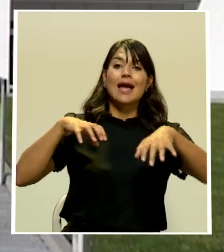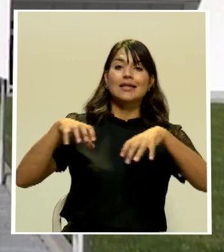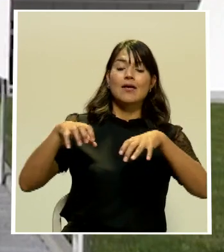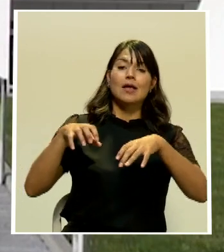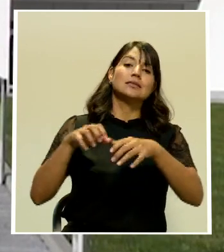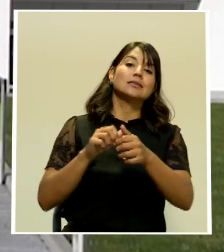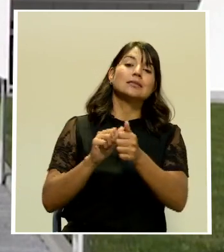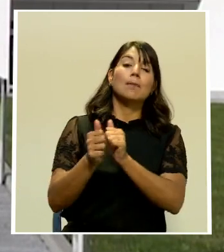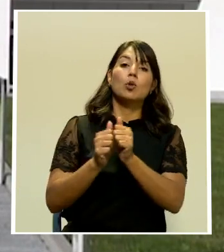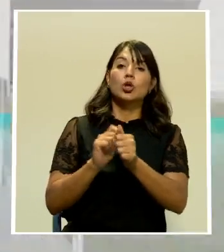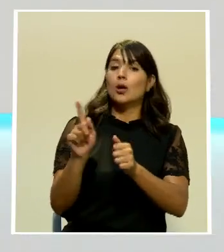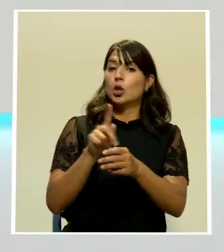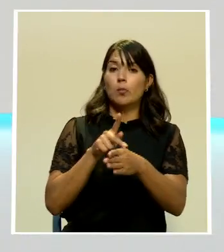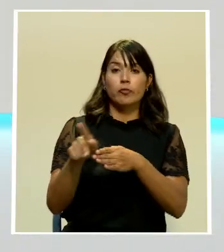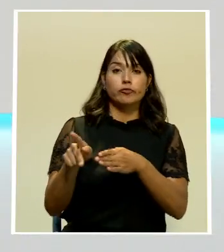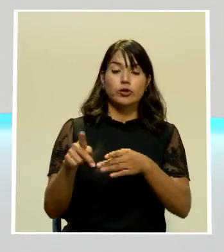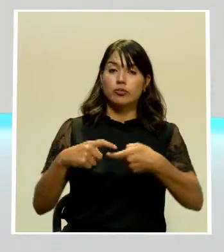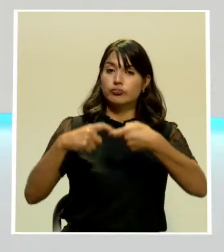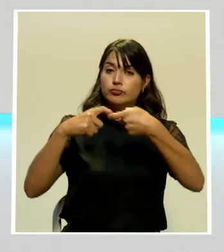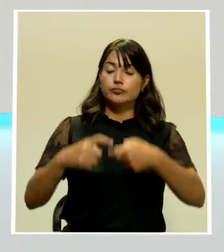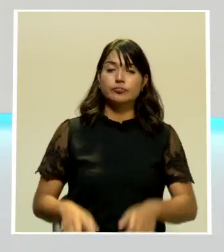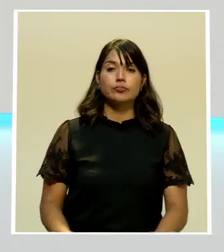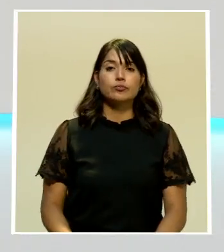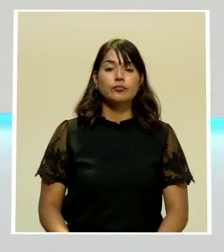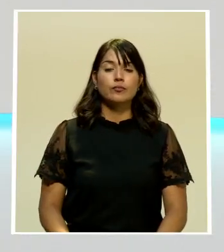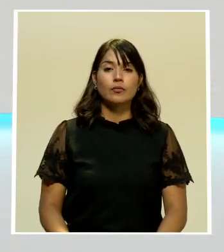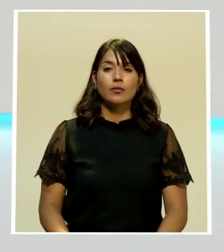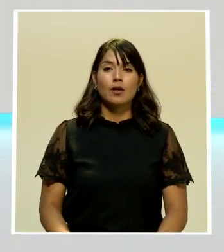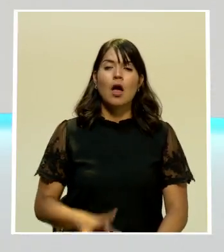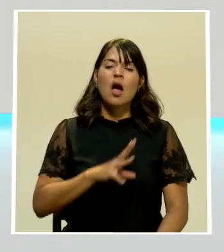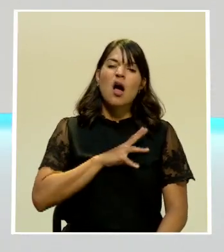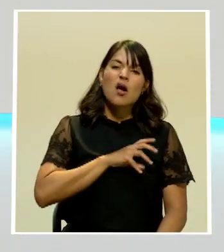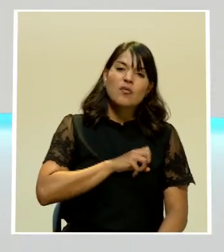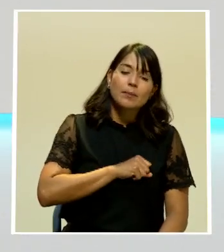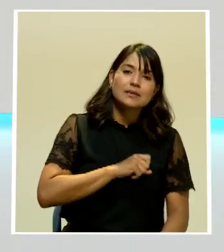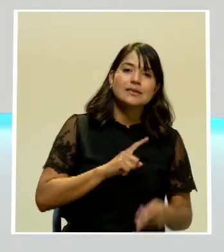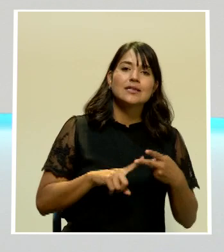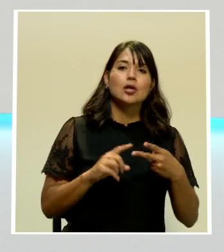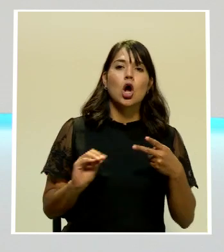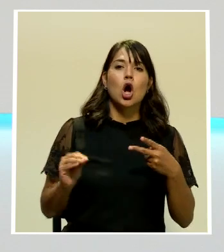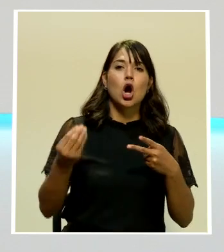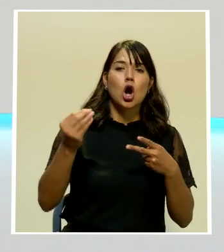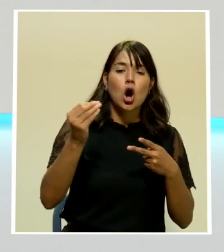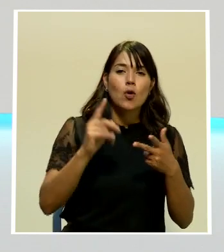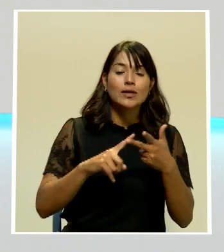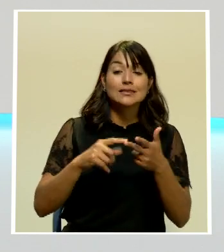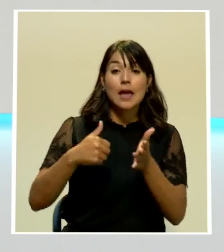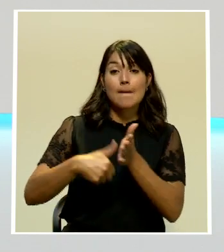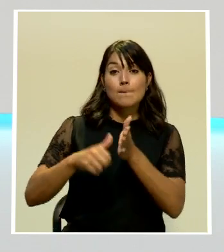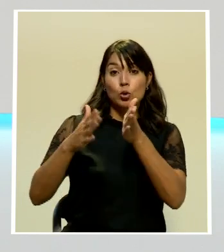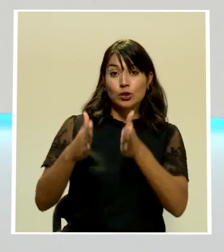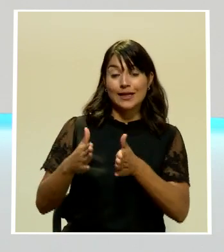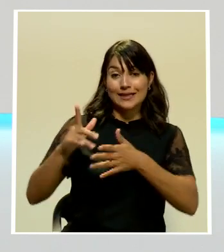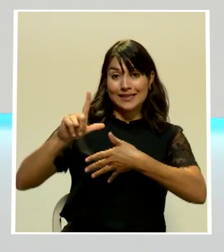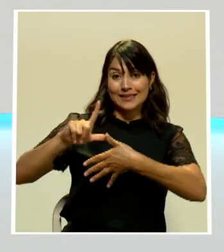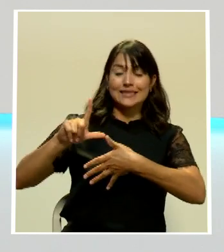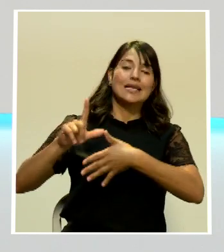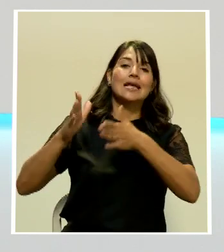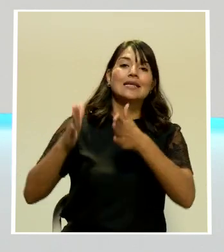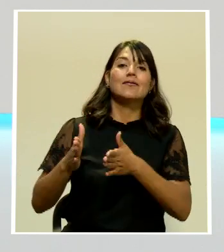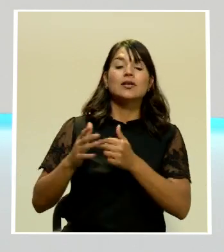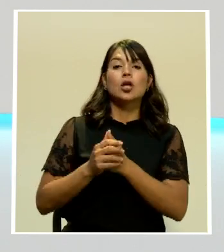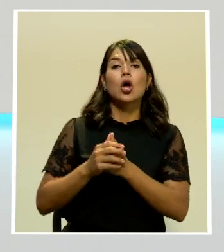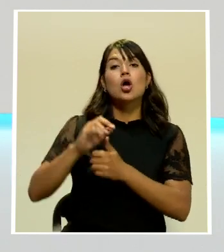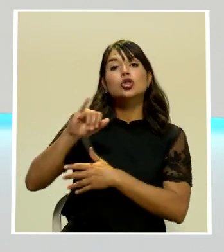profesionales entre arrepentidos jóvenes y votantes latinos Joe Biden